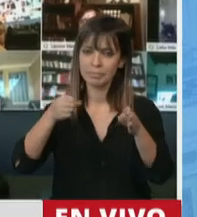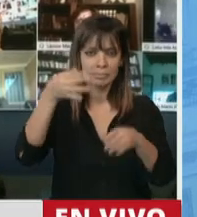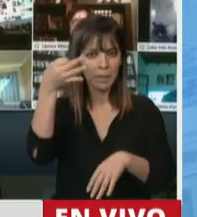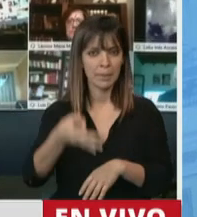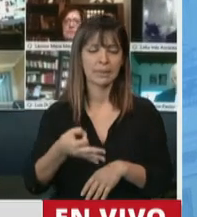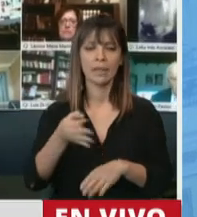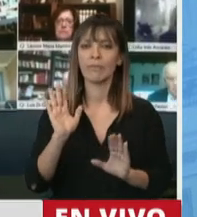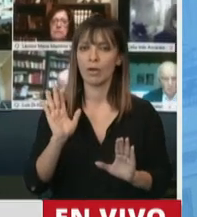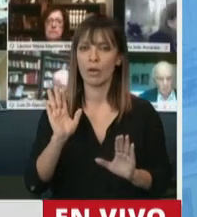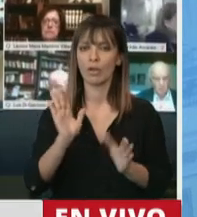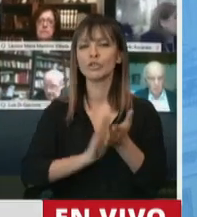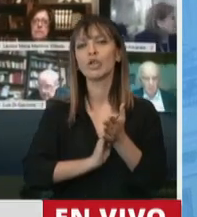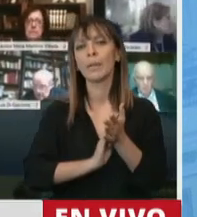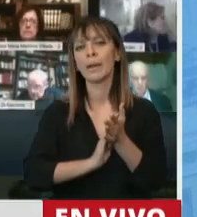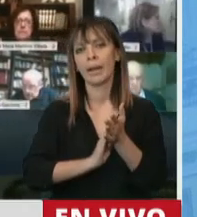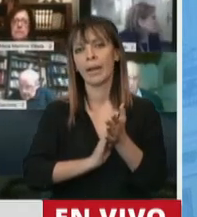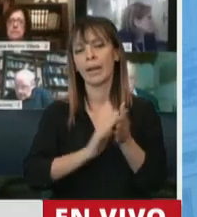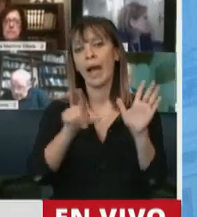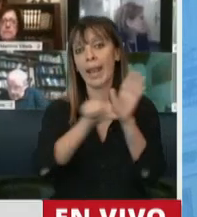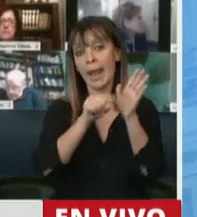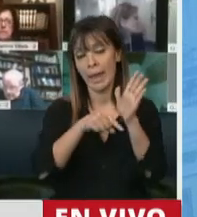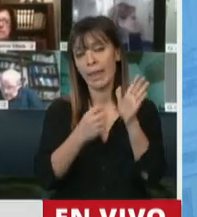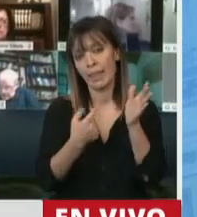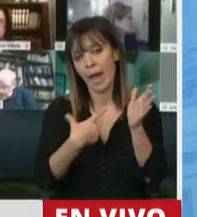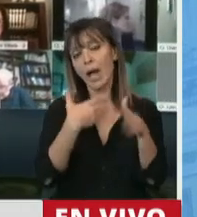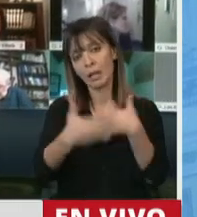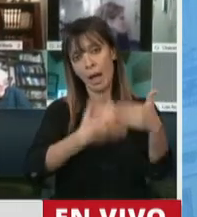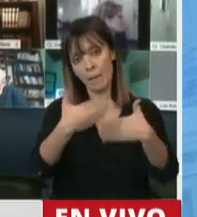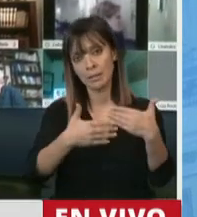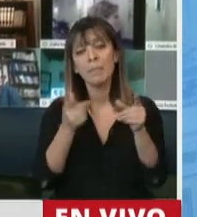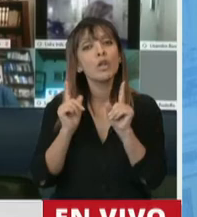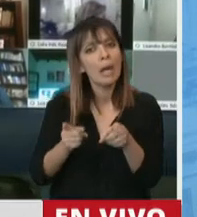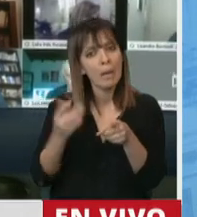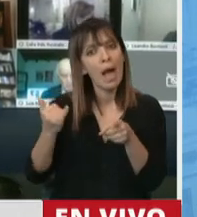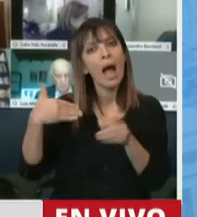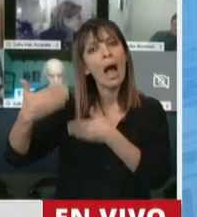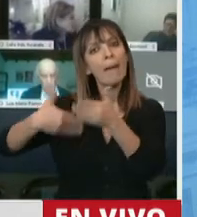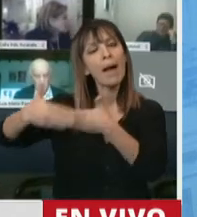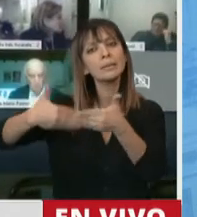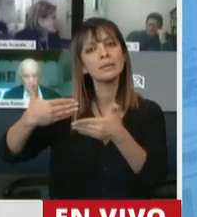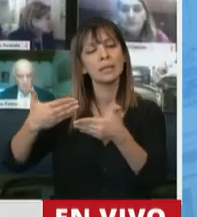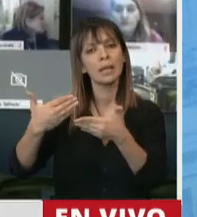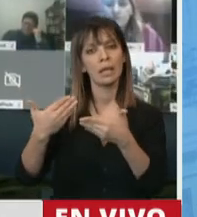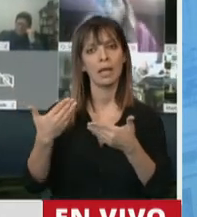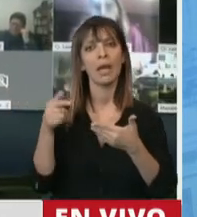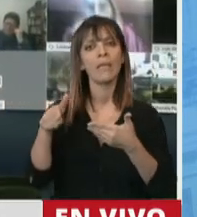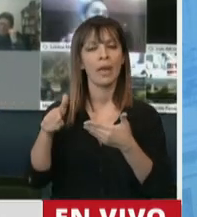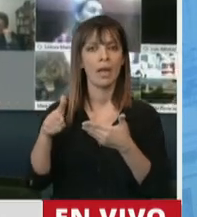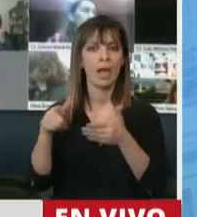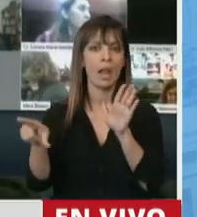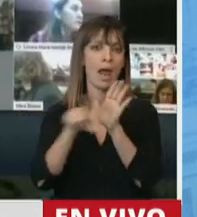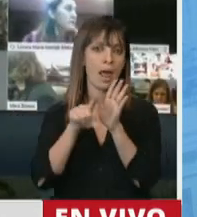además del avance que significa esta ley, al avance que significa también incorporar en esta ley